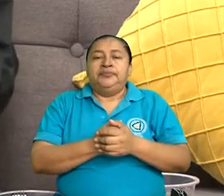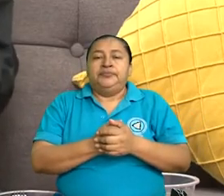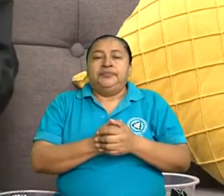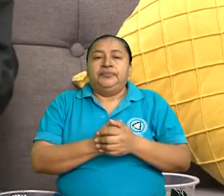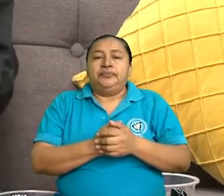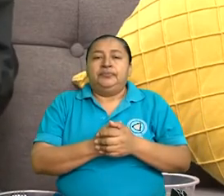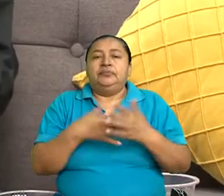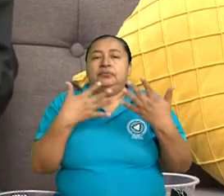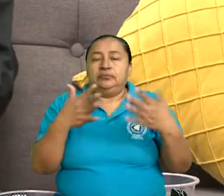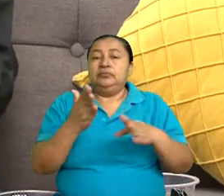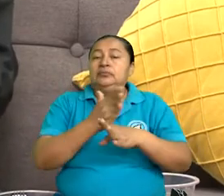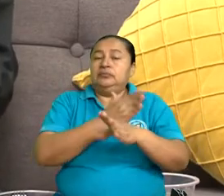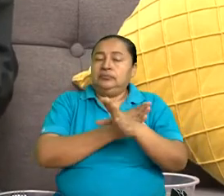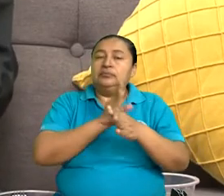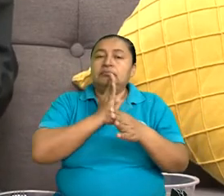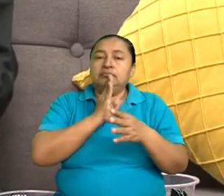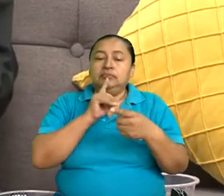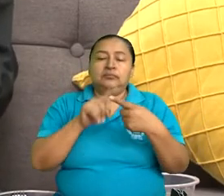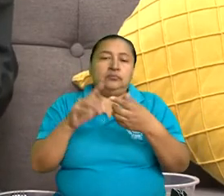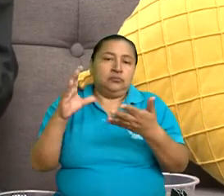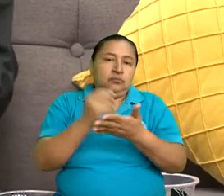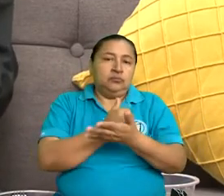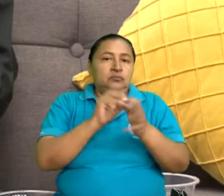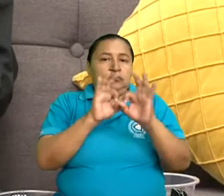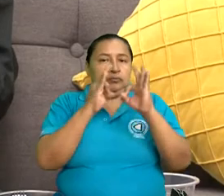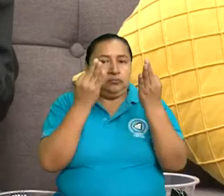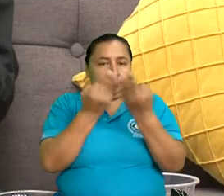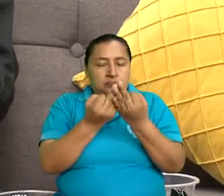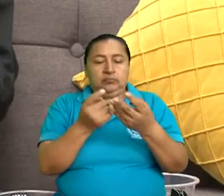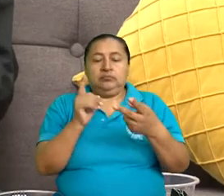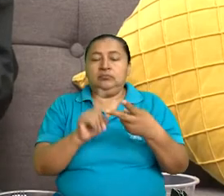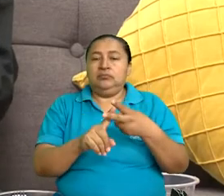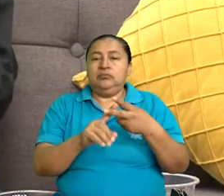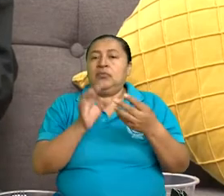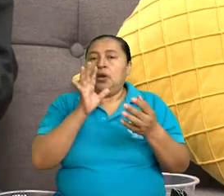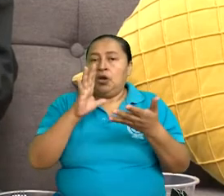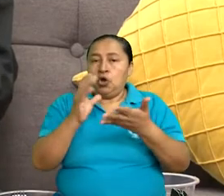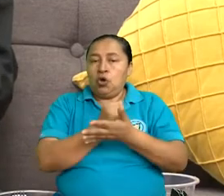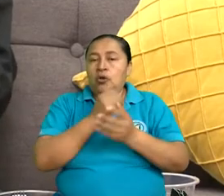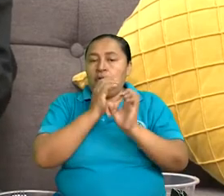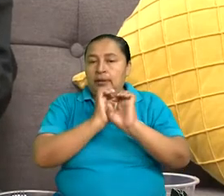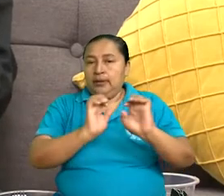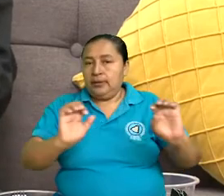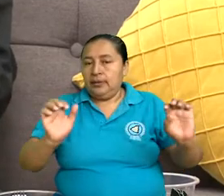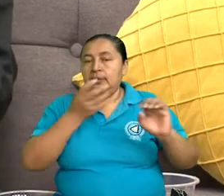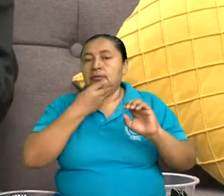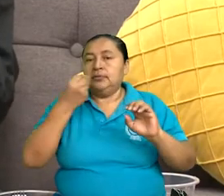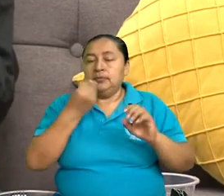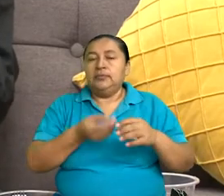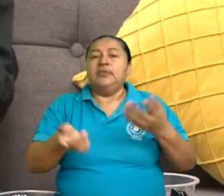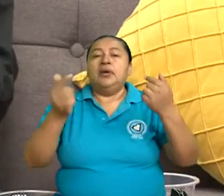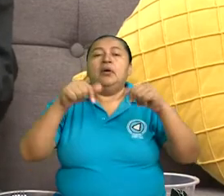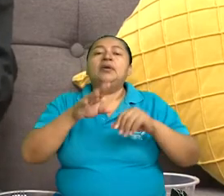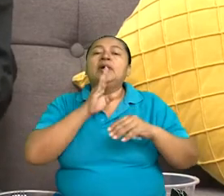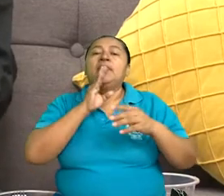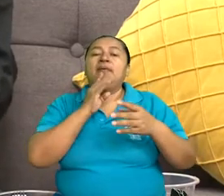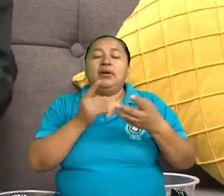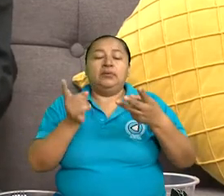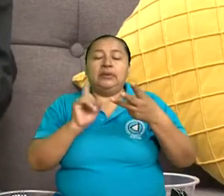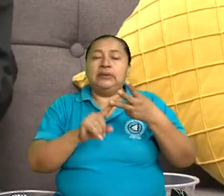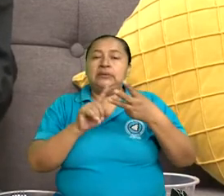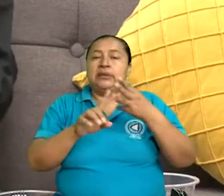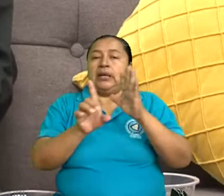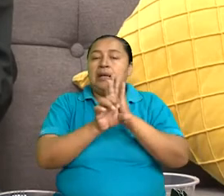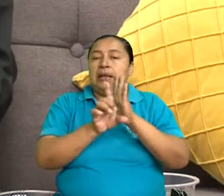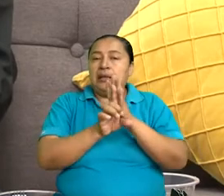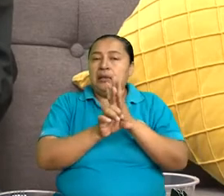Ya hacíamos referencia al código de la familia, al código de la niñez y la adolescencia, y íbamos a